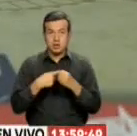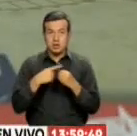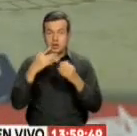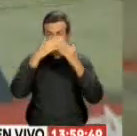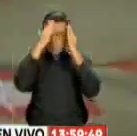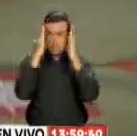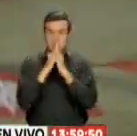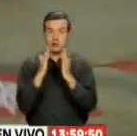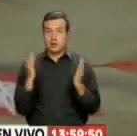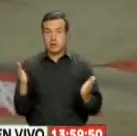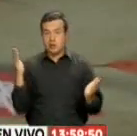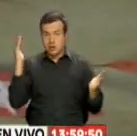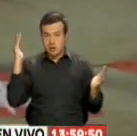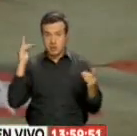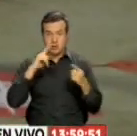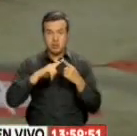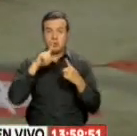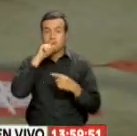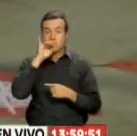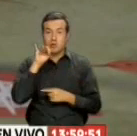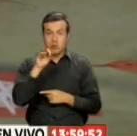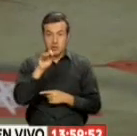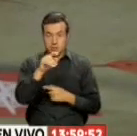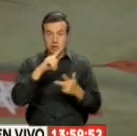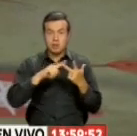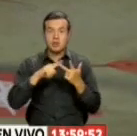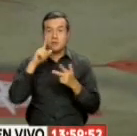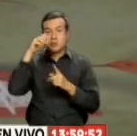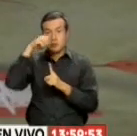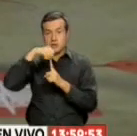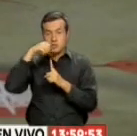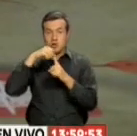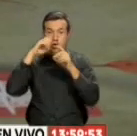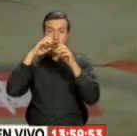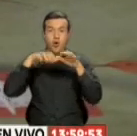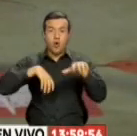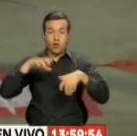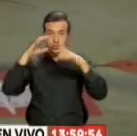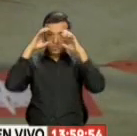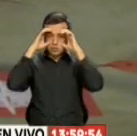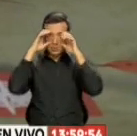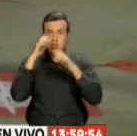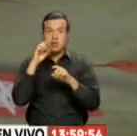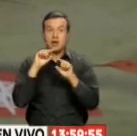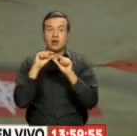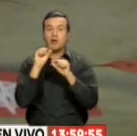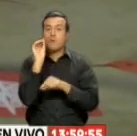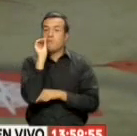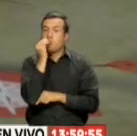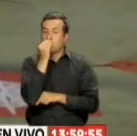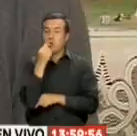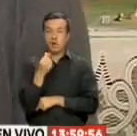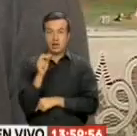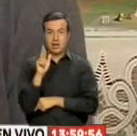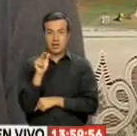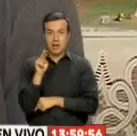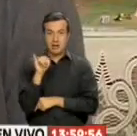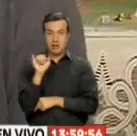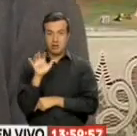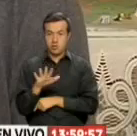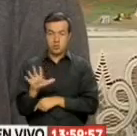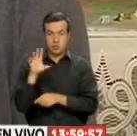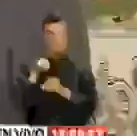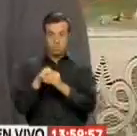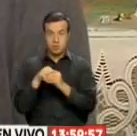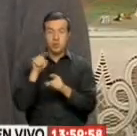virgen de Legarda El colibrí La mitad del mundo El oso de anteojos Y el geranio La flor de la ciudad En algunas